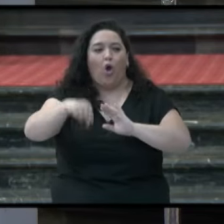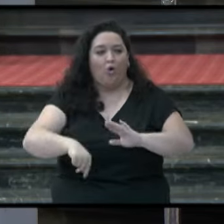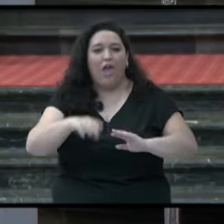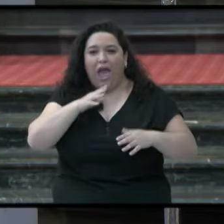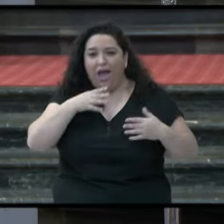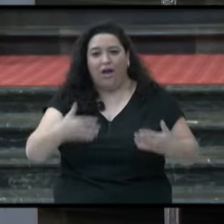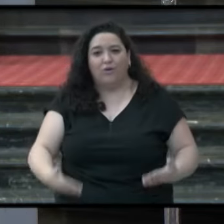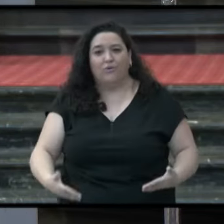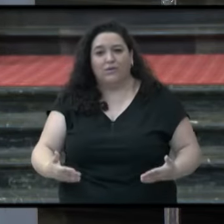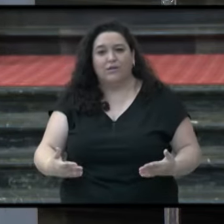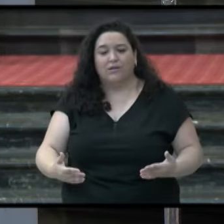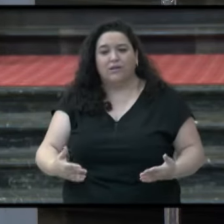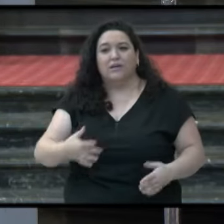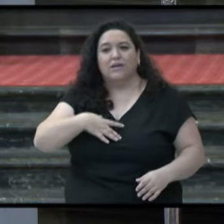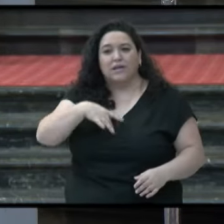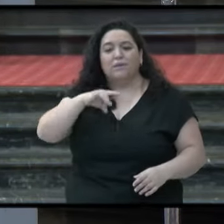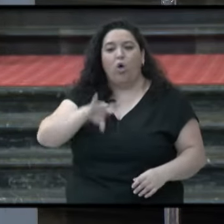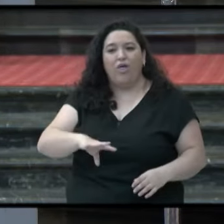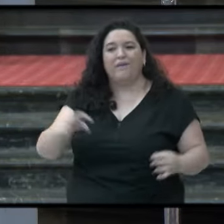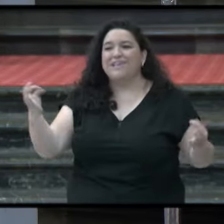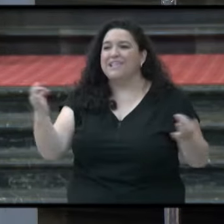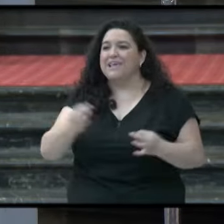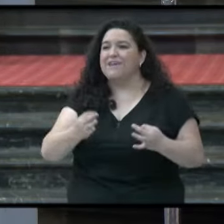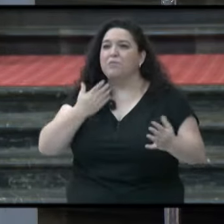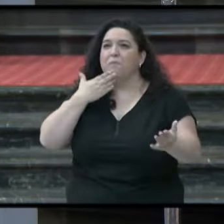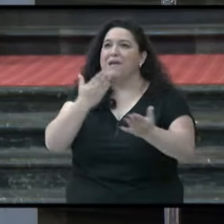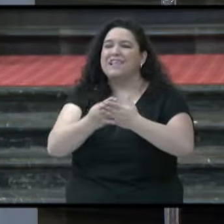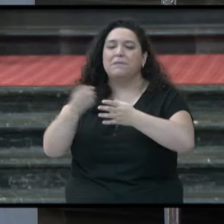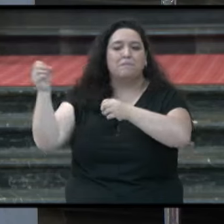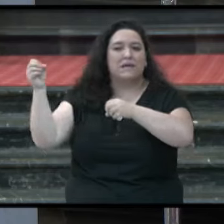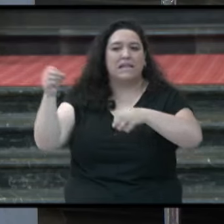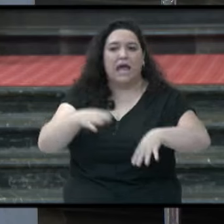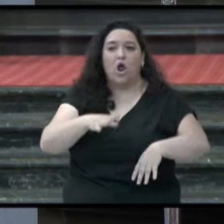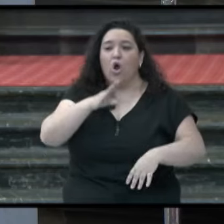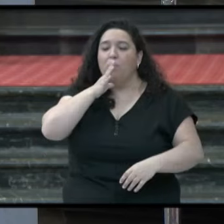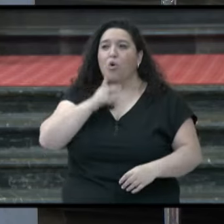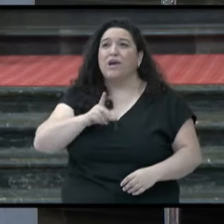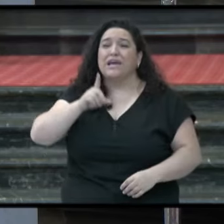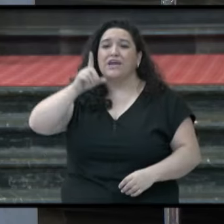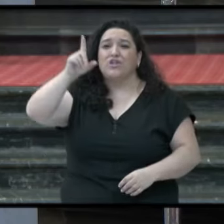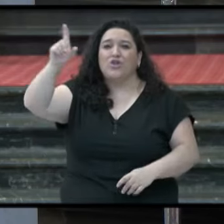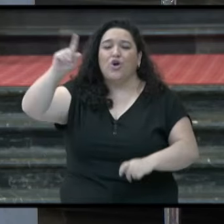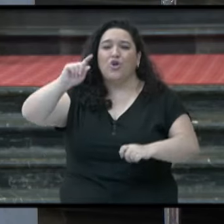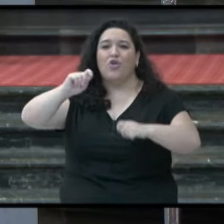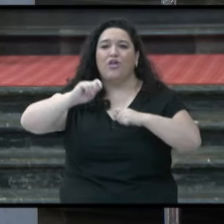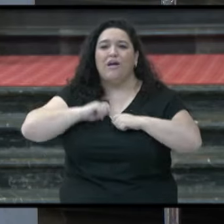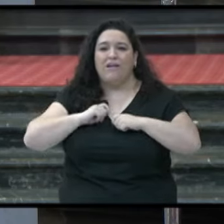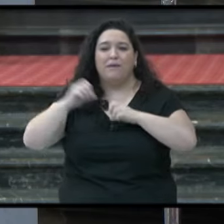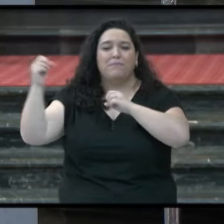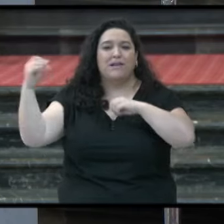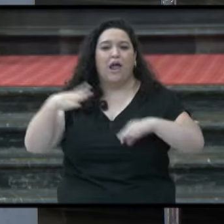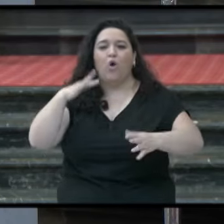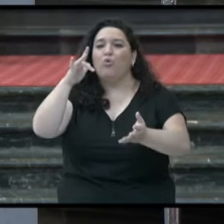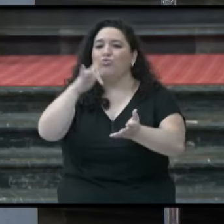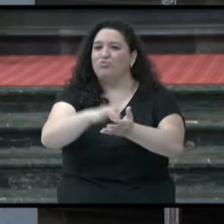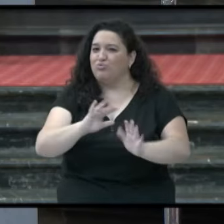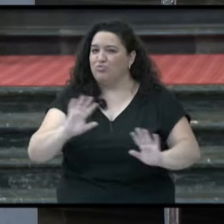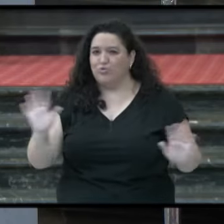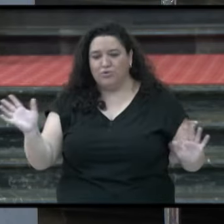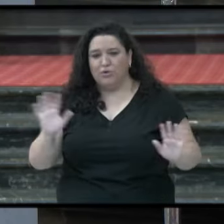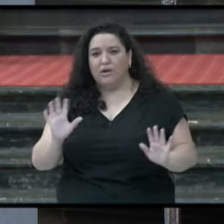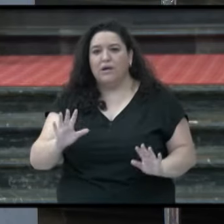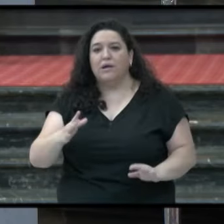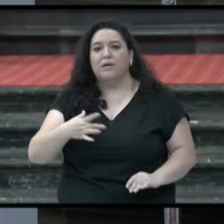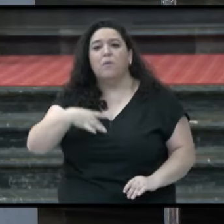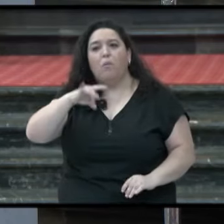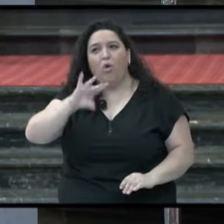Y podemos y debemos pedirlos. Dios los hará cuando él crea conveniente. Pero podemos